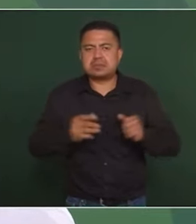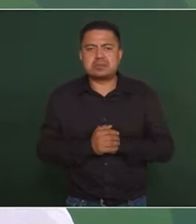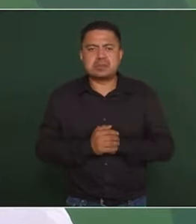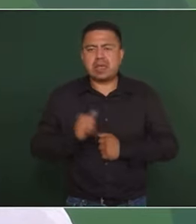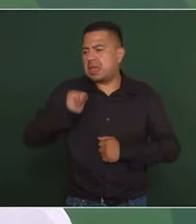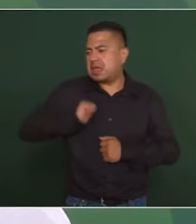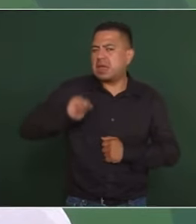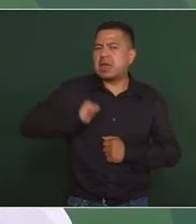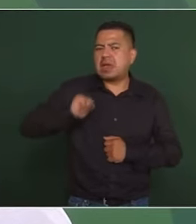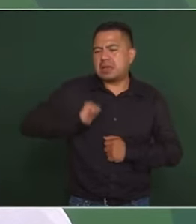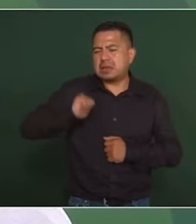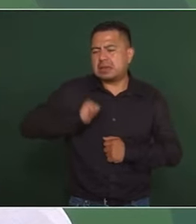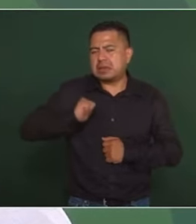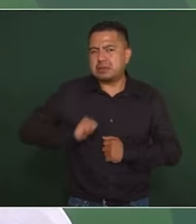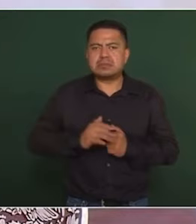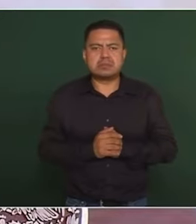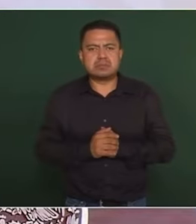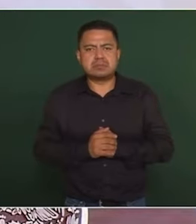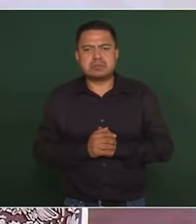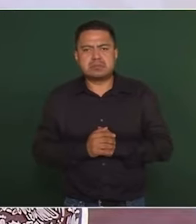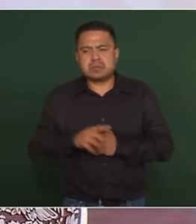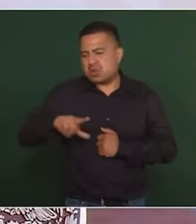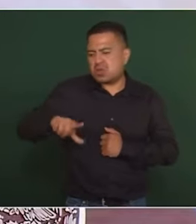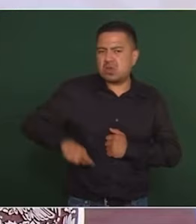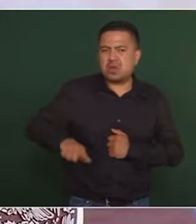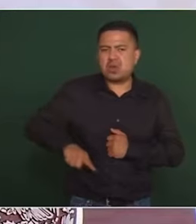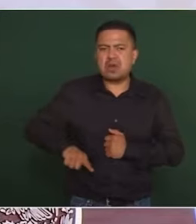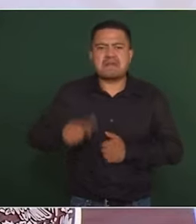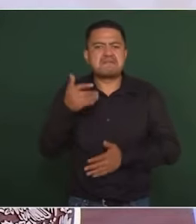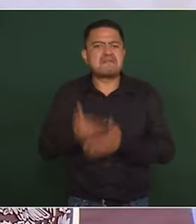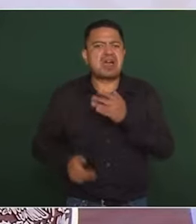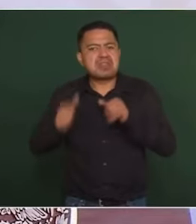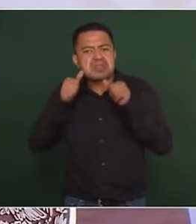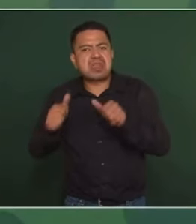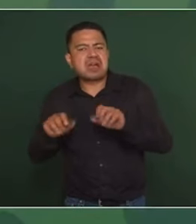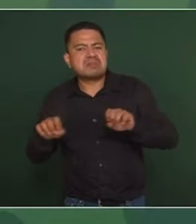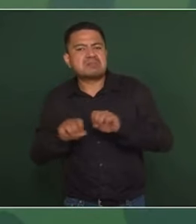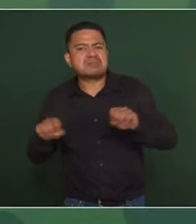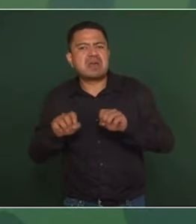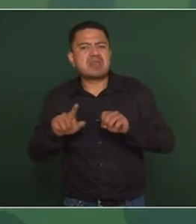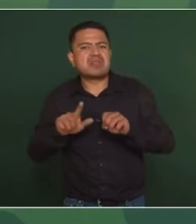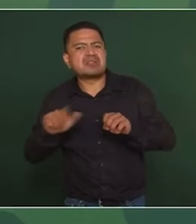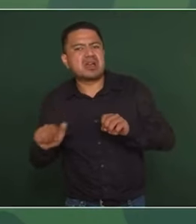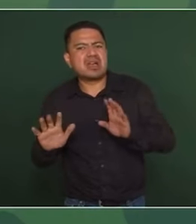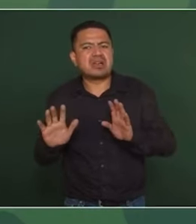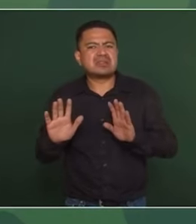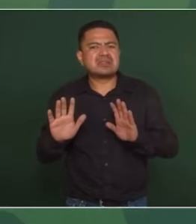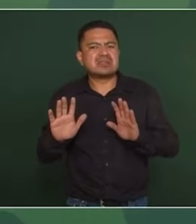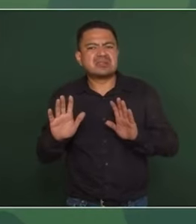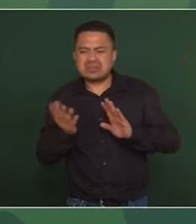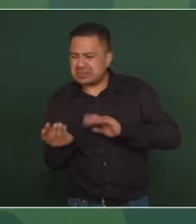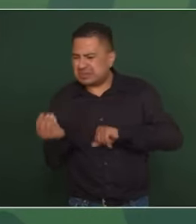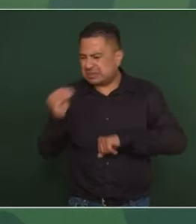anteriormente el Estado se desatendía, llegaron a